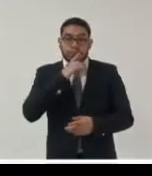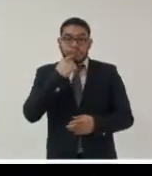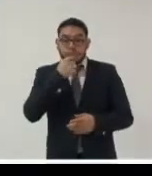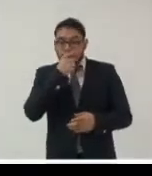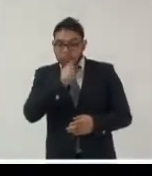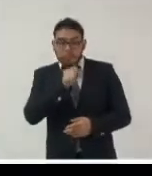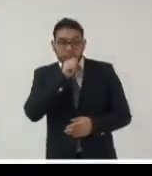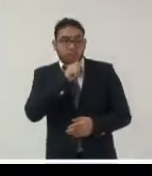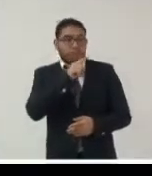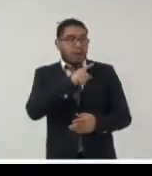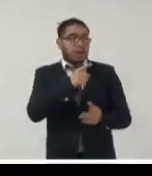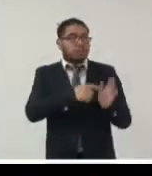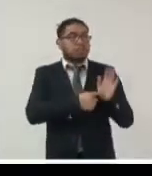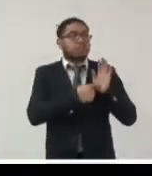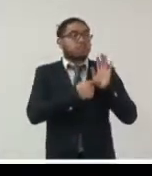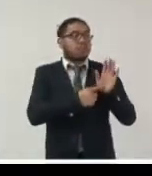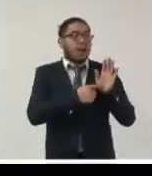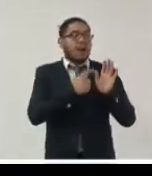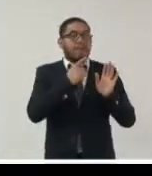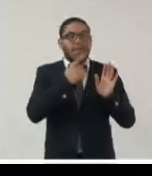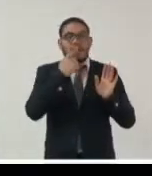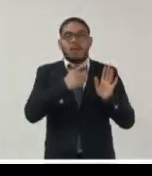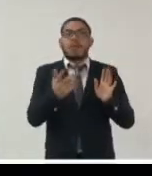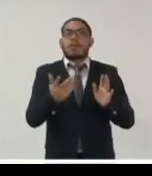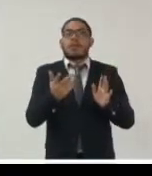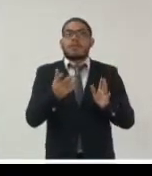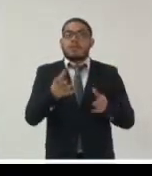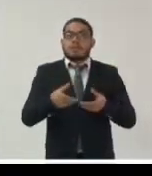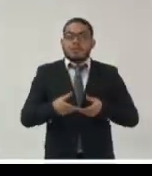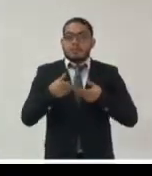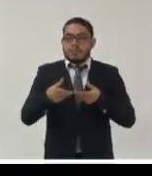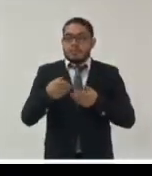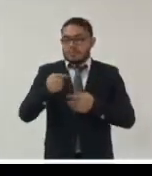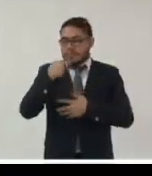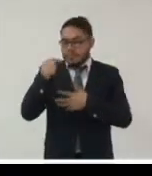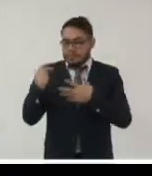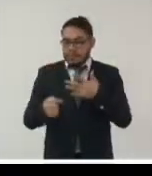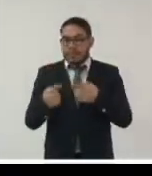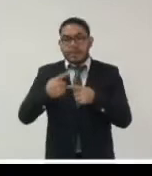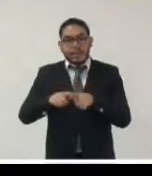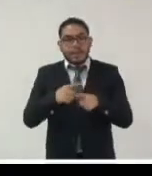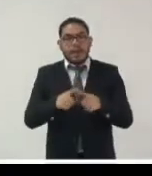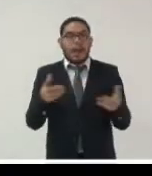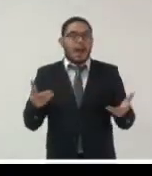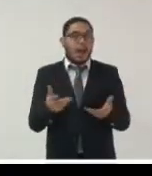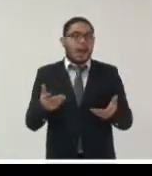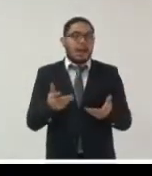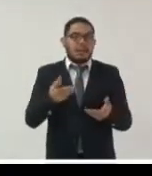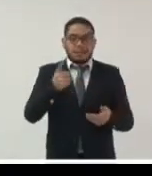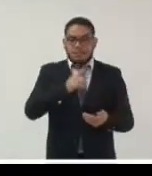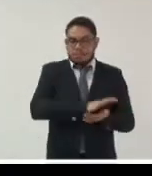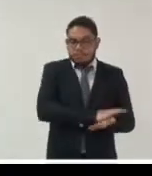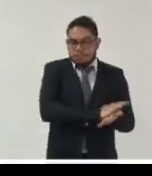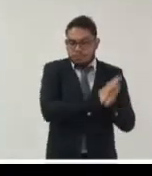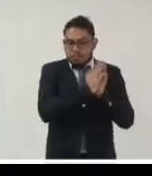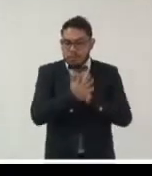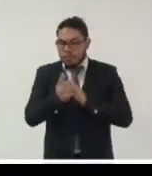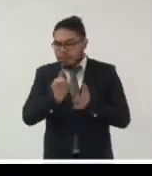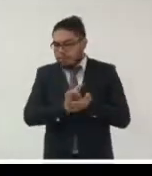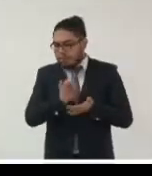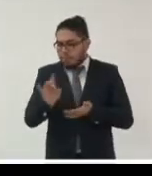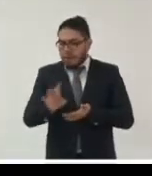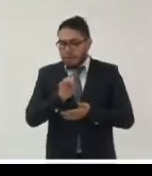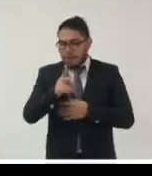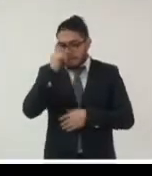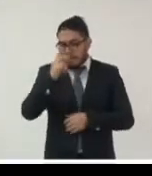diplomáticamente con sus metadatos en un paquete de archivo y ha sido transferido primario secundariamente